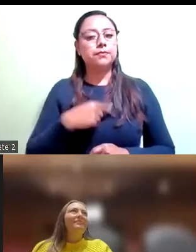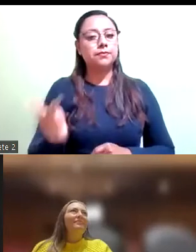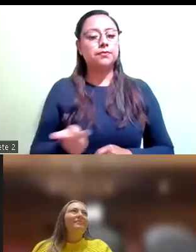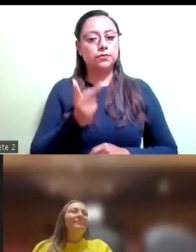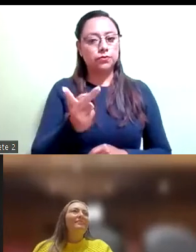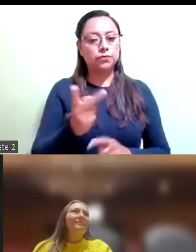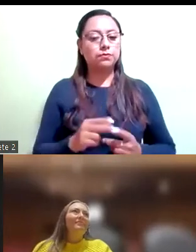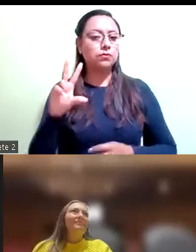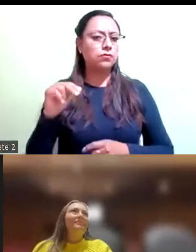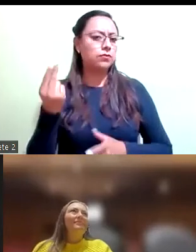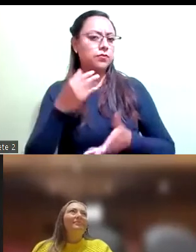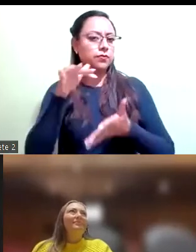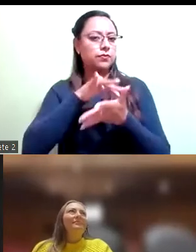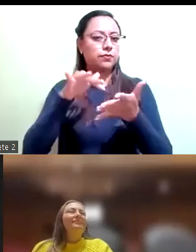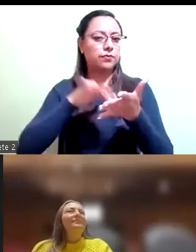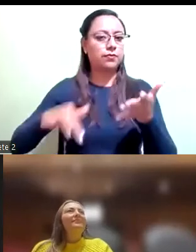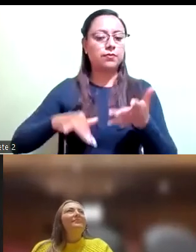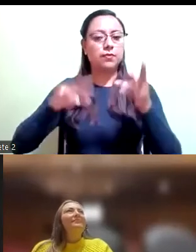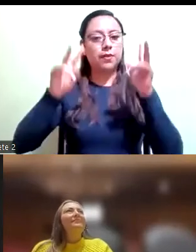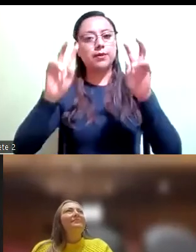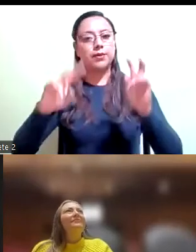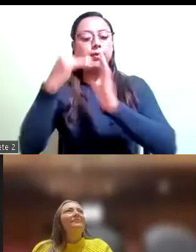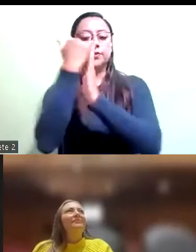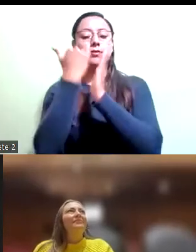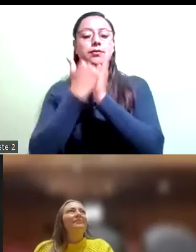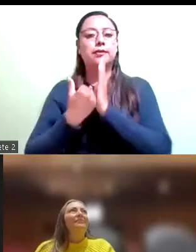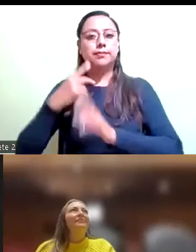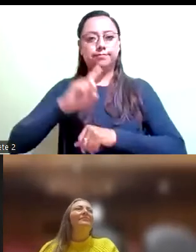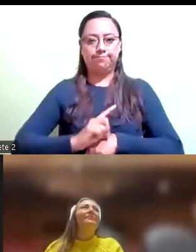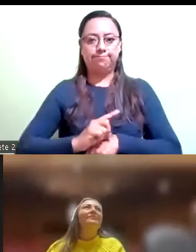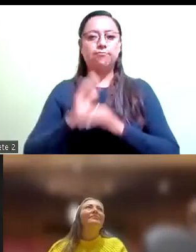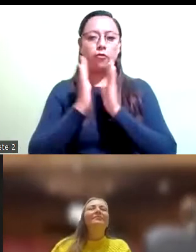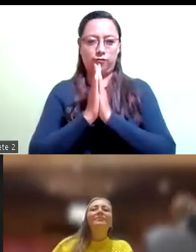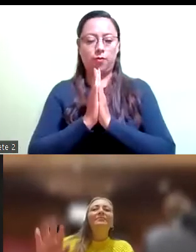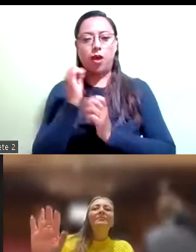de dispensar la lectura del orden del día, favor de levantar la mano.